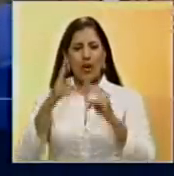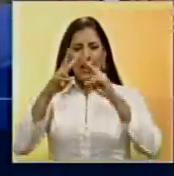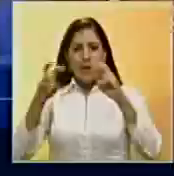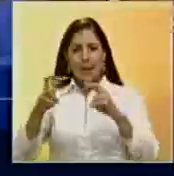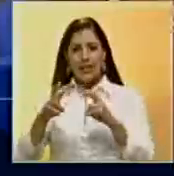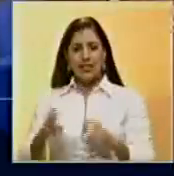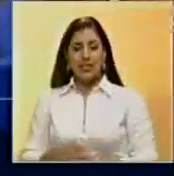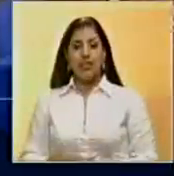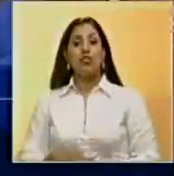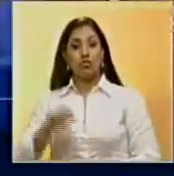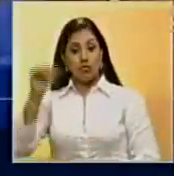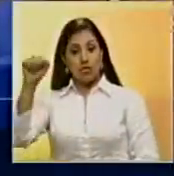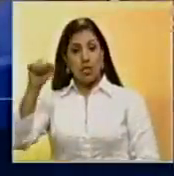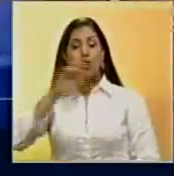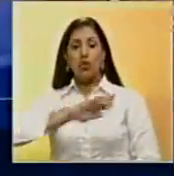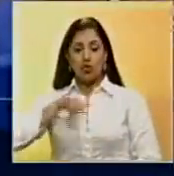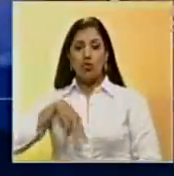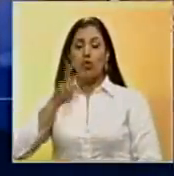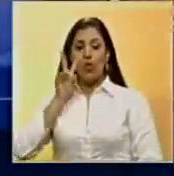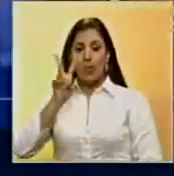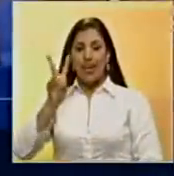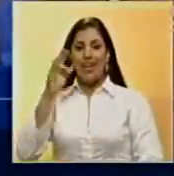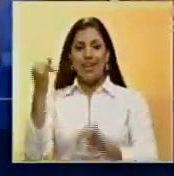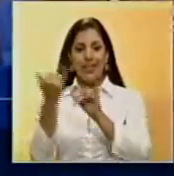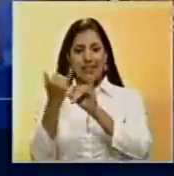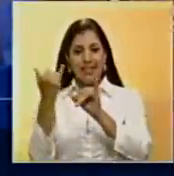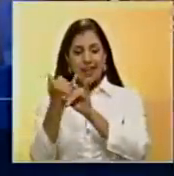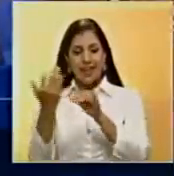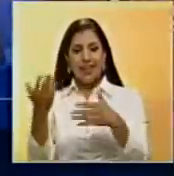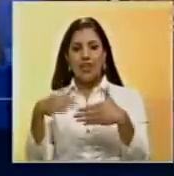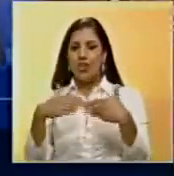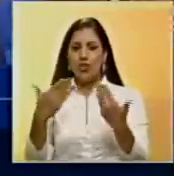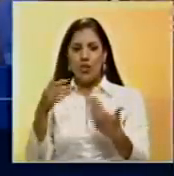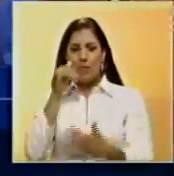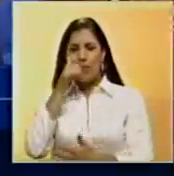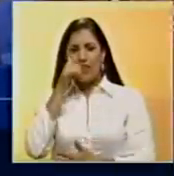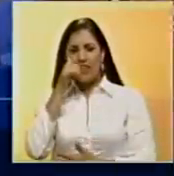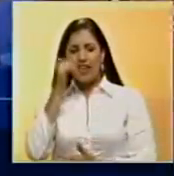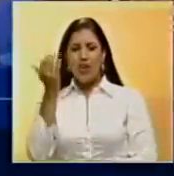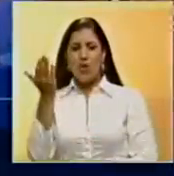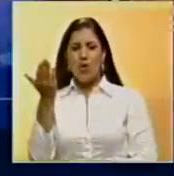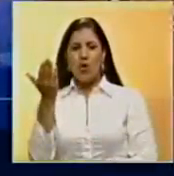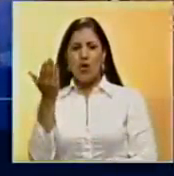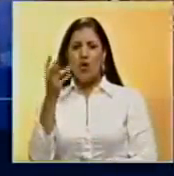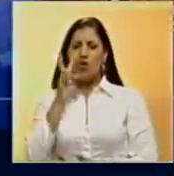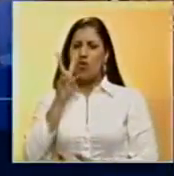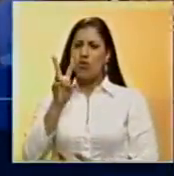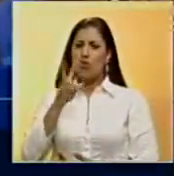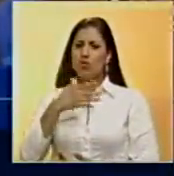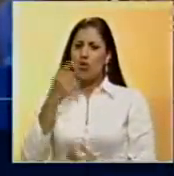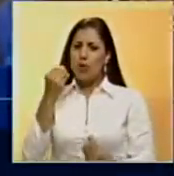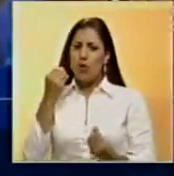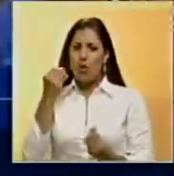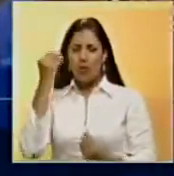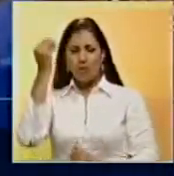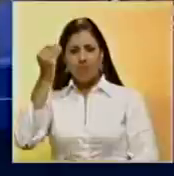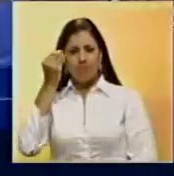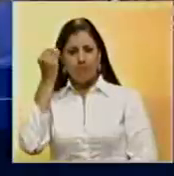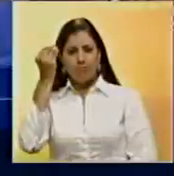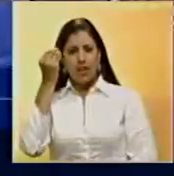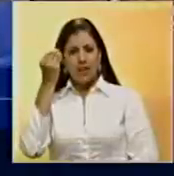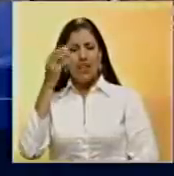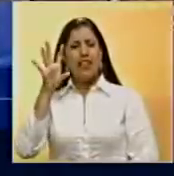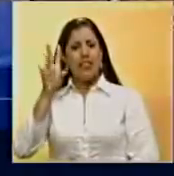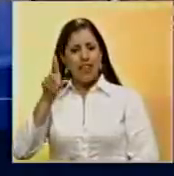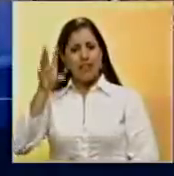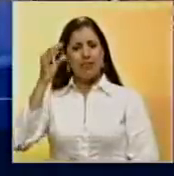las investigaciones. Efectivamente, pudimos ver por las redes sociales este video, que de una manera nos lleva a la reflexión, a